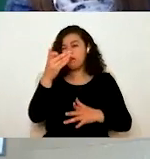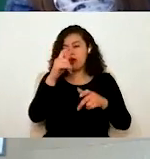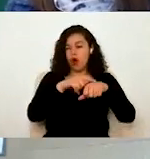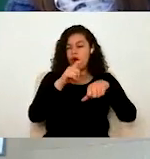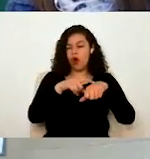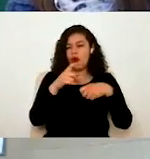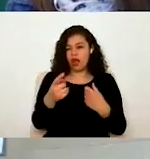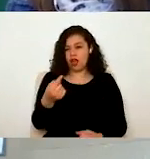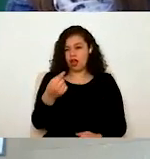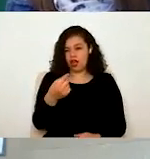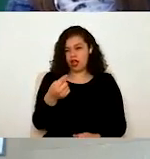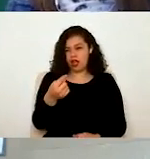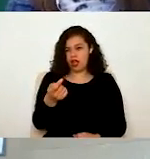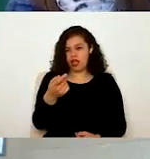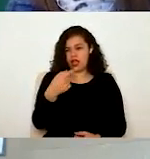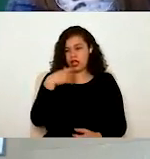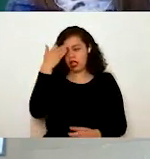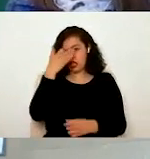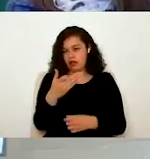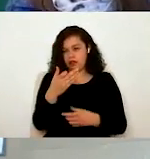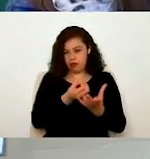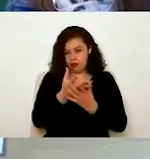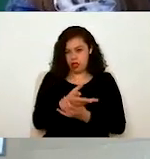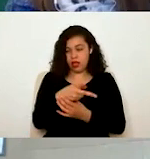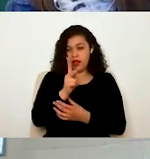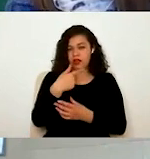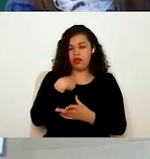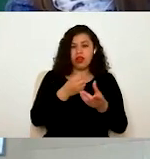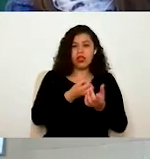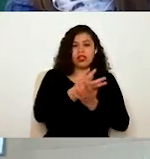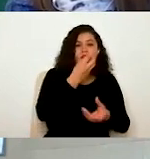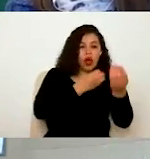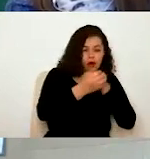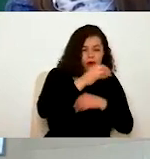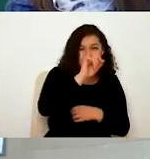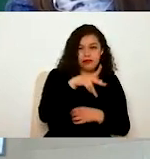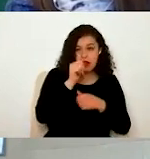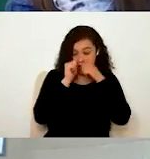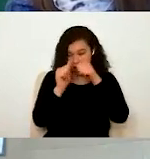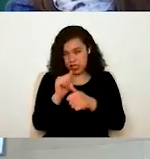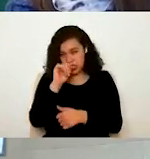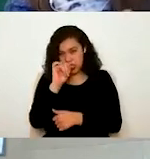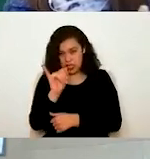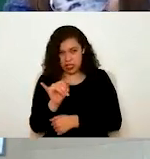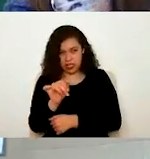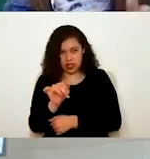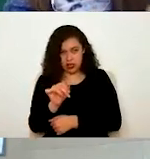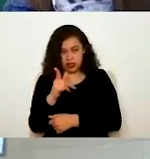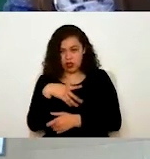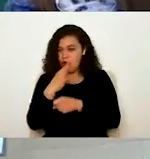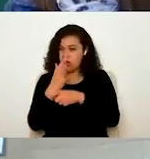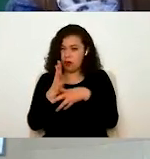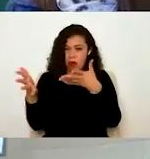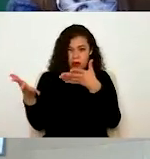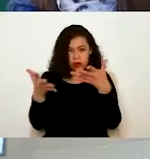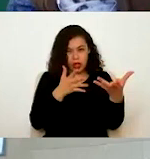generalmente salgo a comer, pero no quiere decir que no se les va a atender. Yo ahorita, hasta que estamos por definir